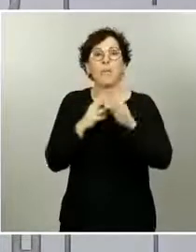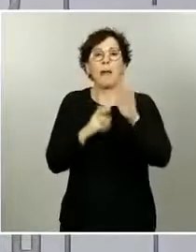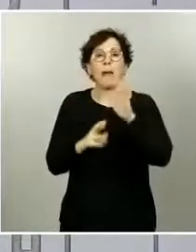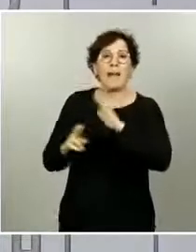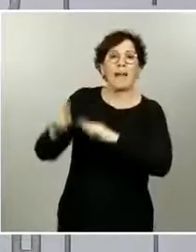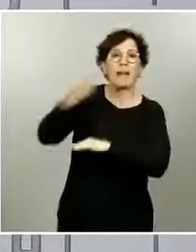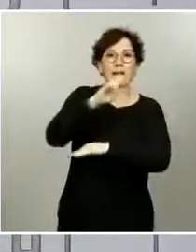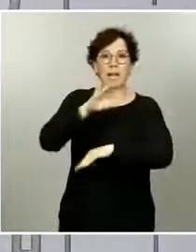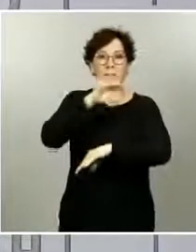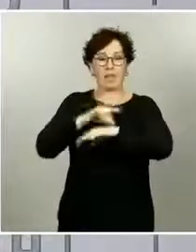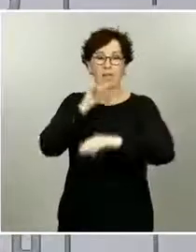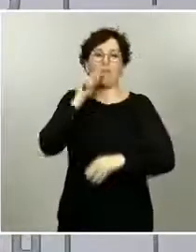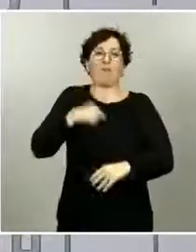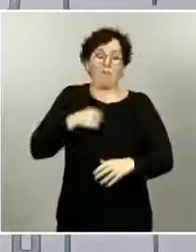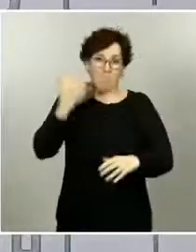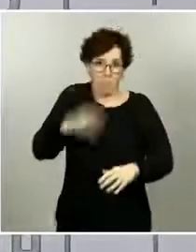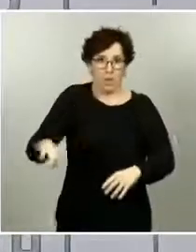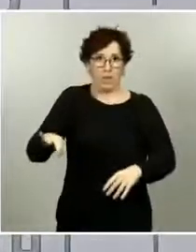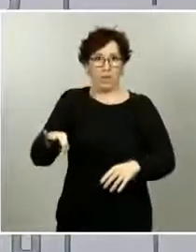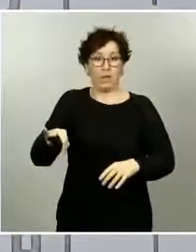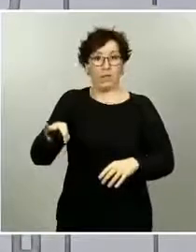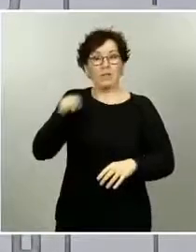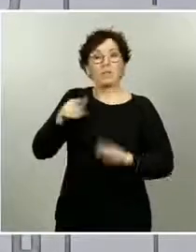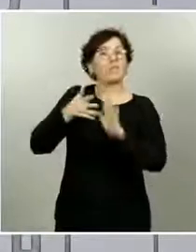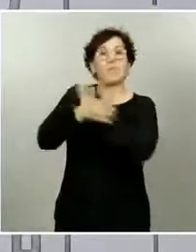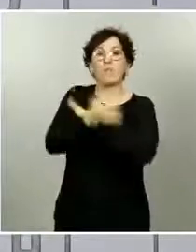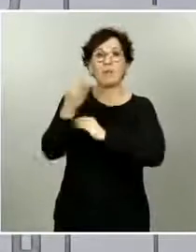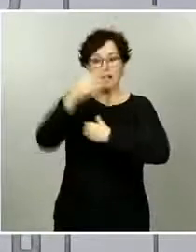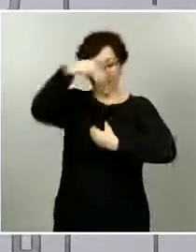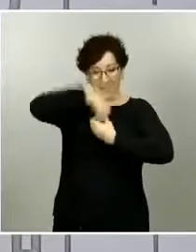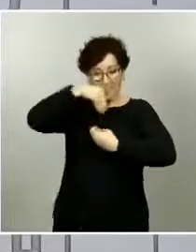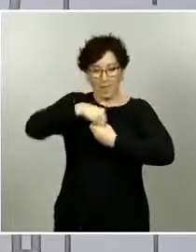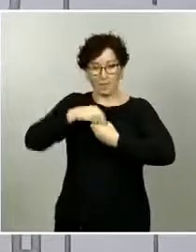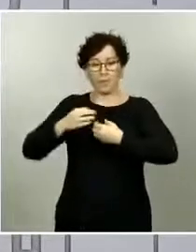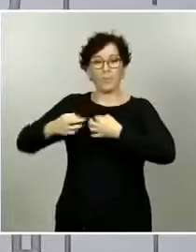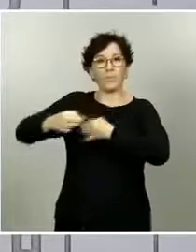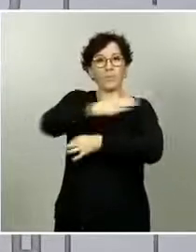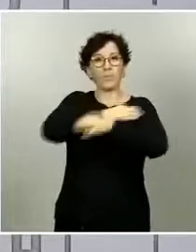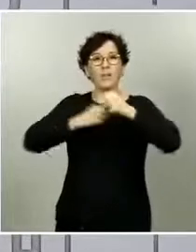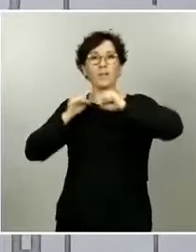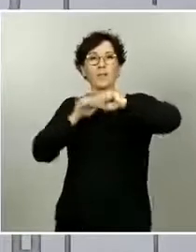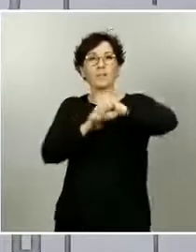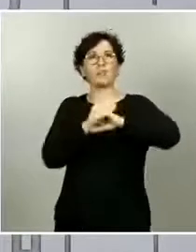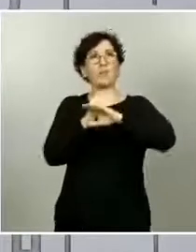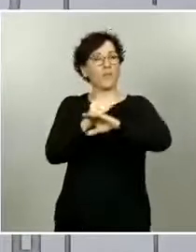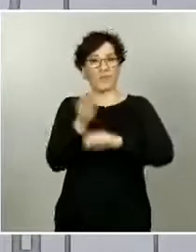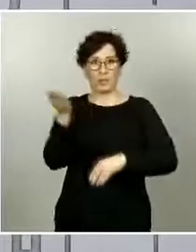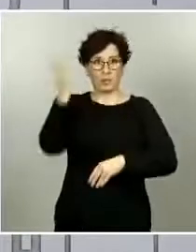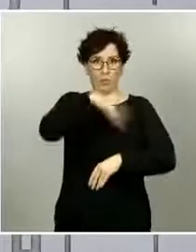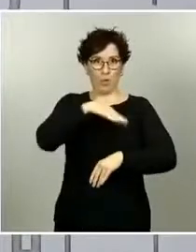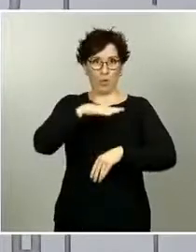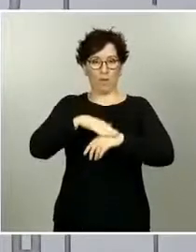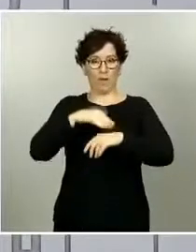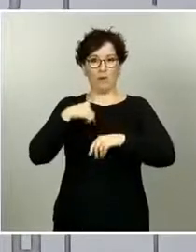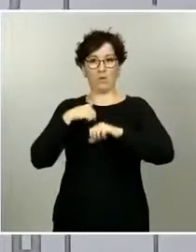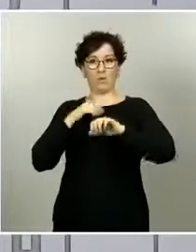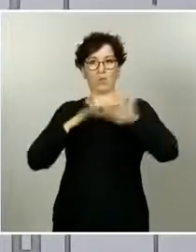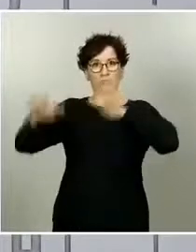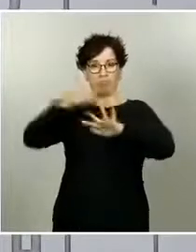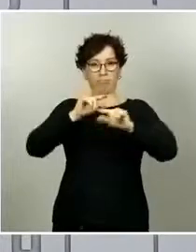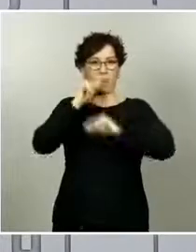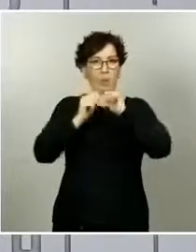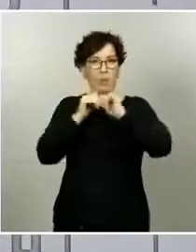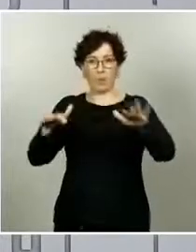es posible que algún caso haya tenido alguna reinfección, porque la reinfección implica que no has generado inmunidad suficiente para